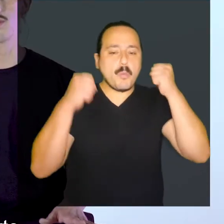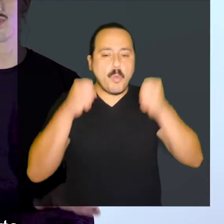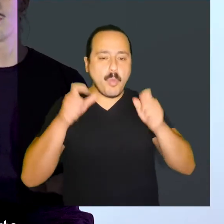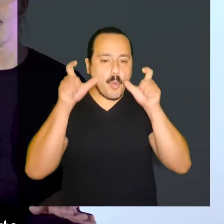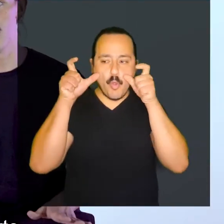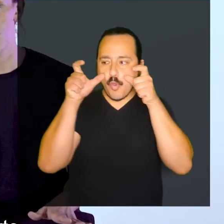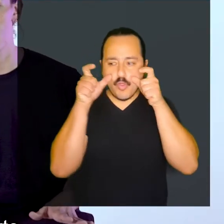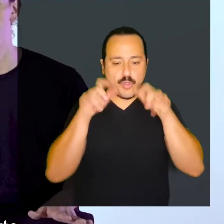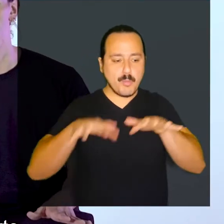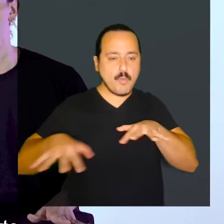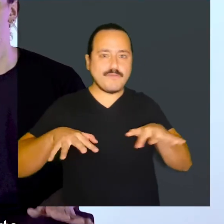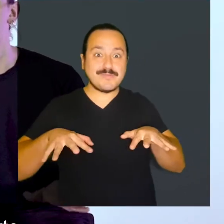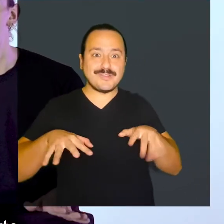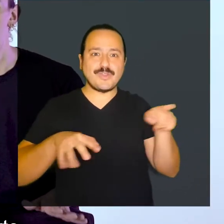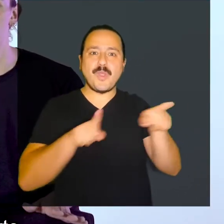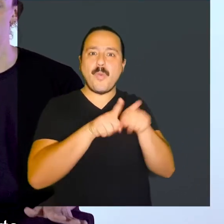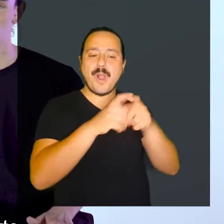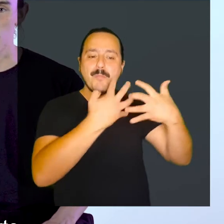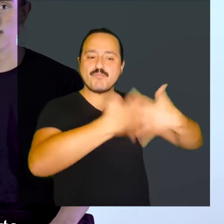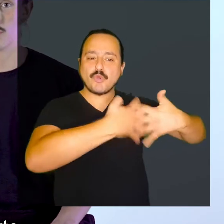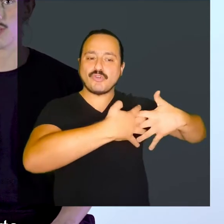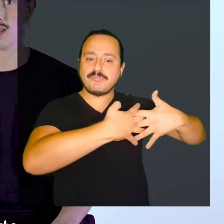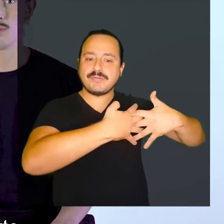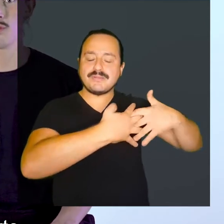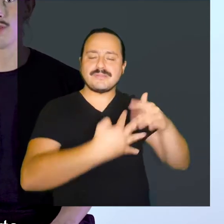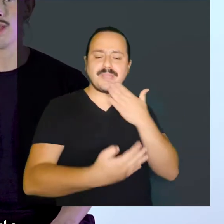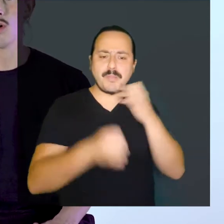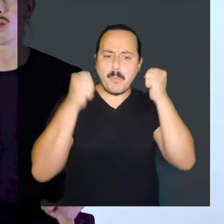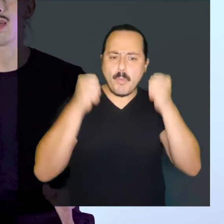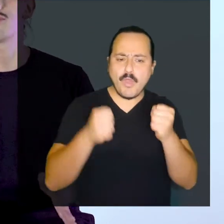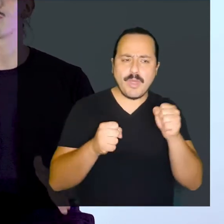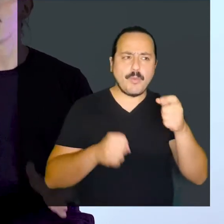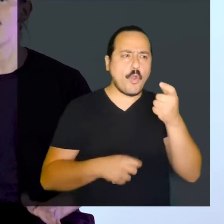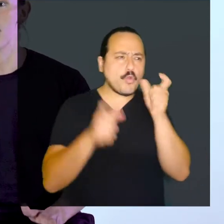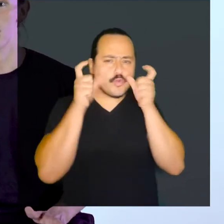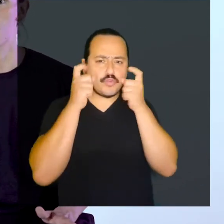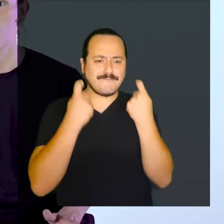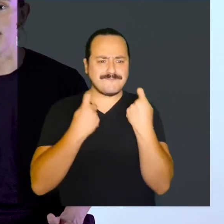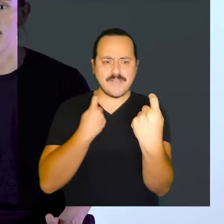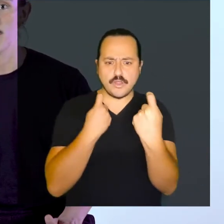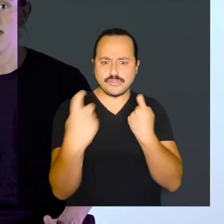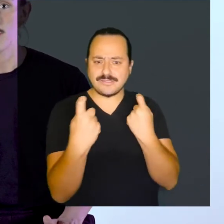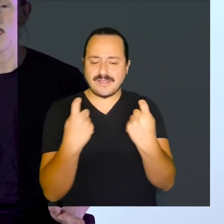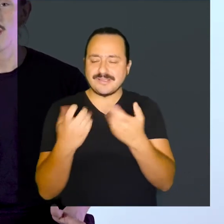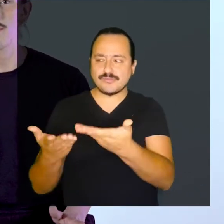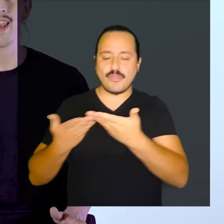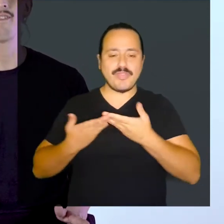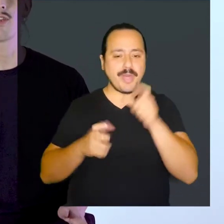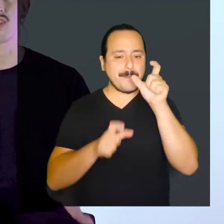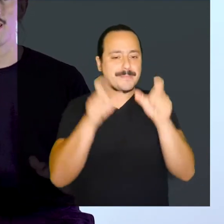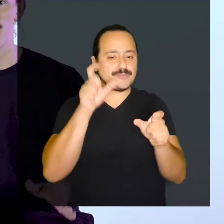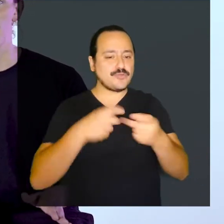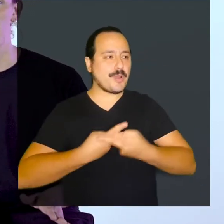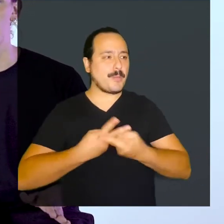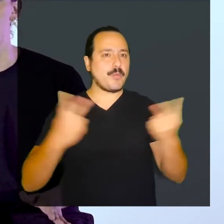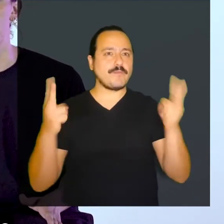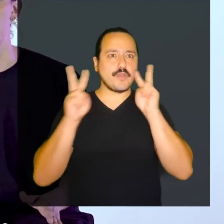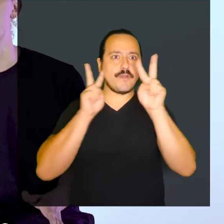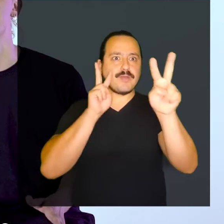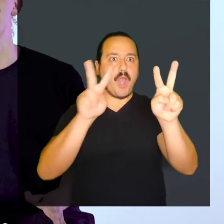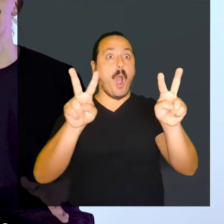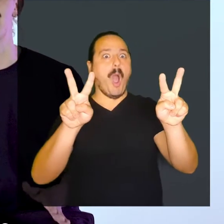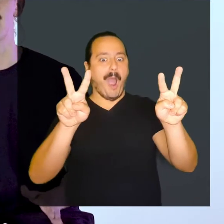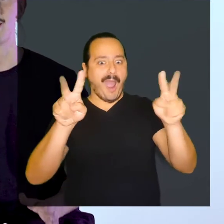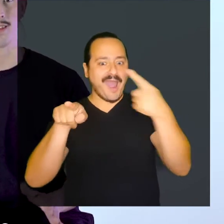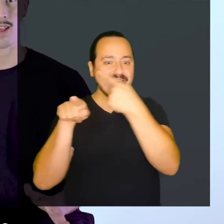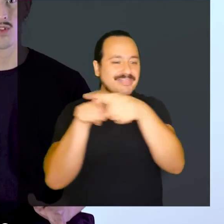Podemos no solo controlar qué parte del cuerpo queremos mover o qué motor vamos a ocupar Sino también las velocidades de este para